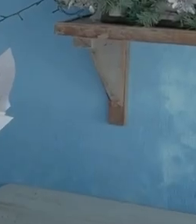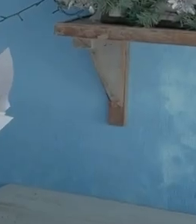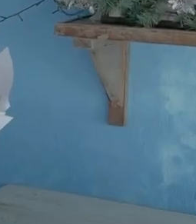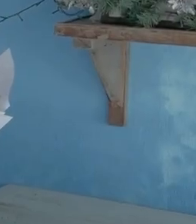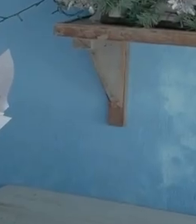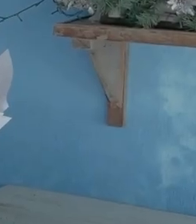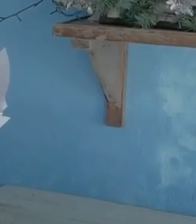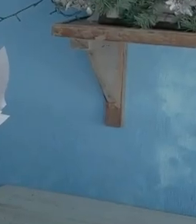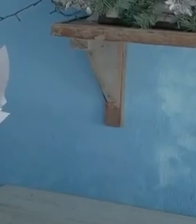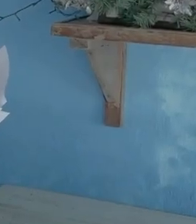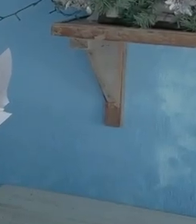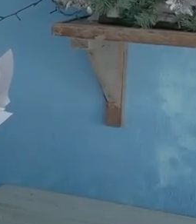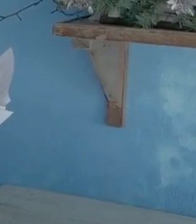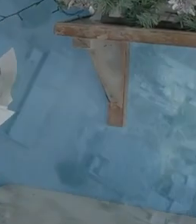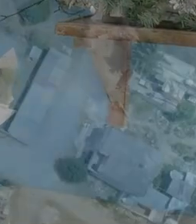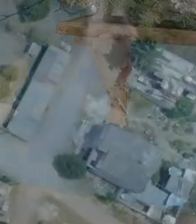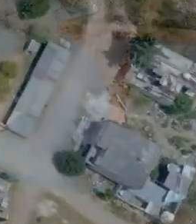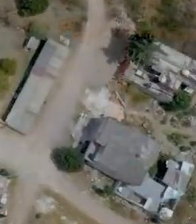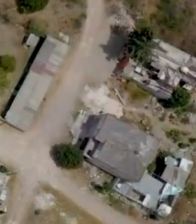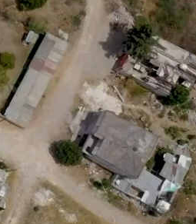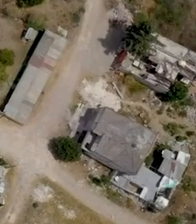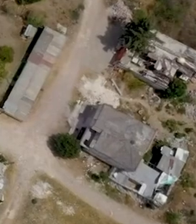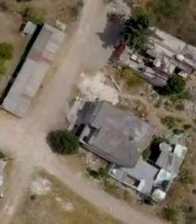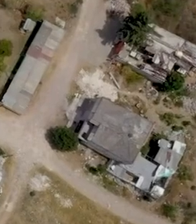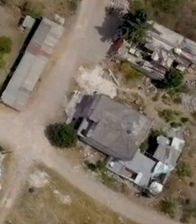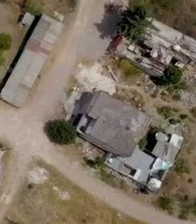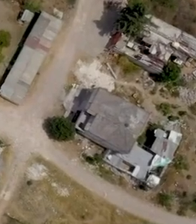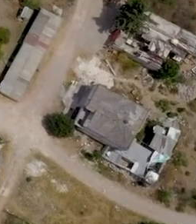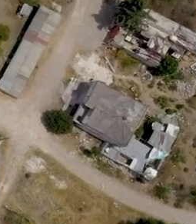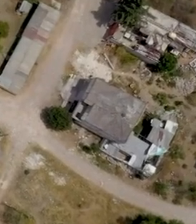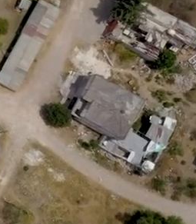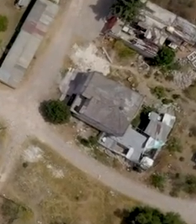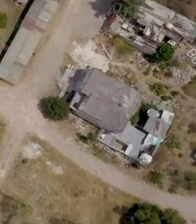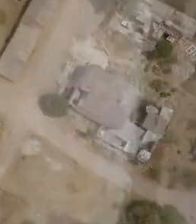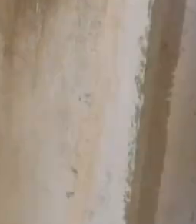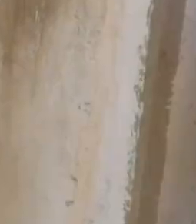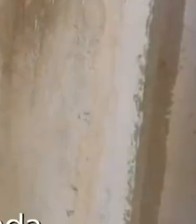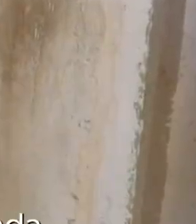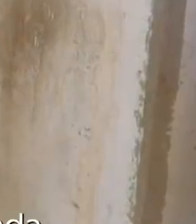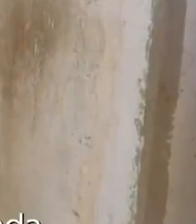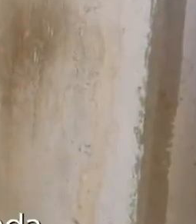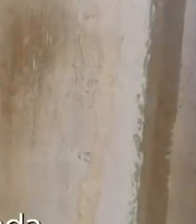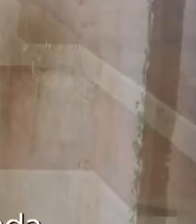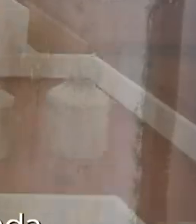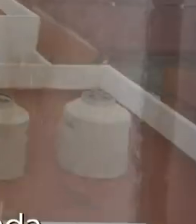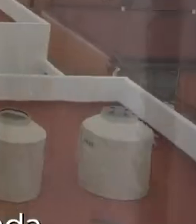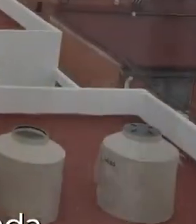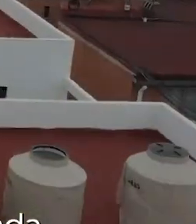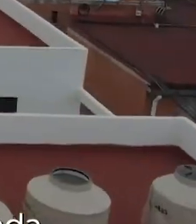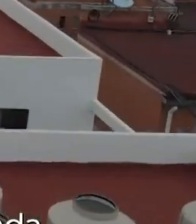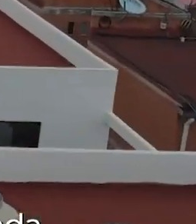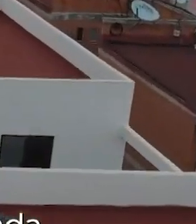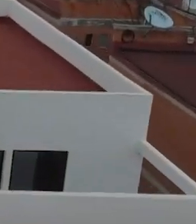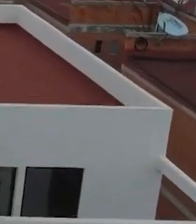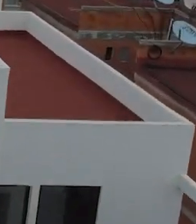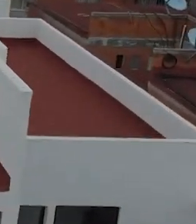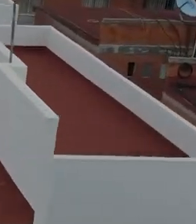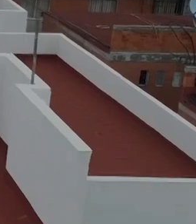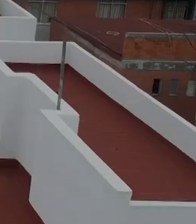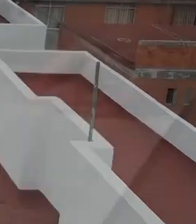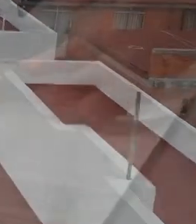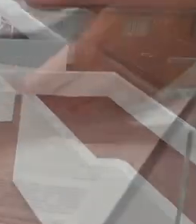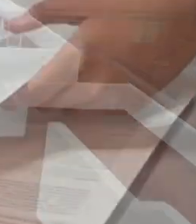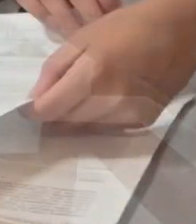un millón de escrituras. Con estas acciones, reduciremos el rezago habitacional, atenderemos la necesidad de vivienda